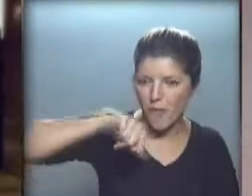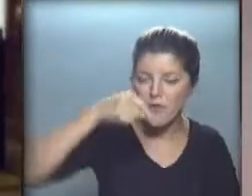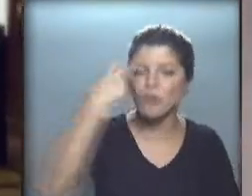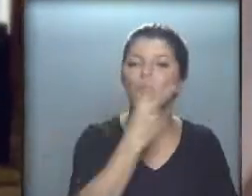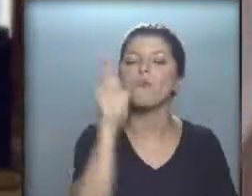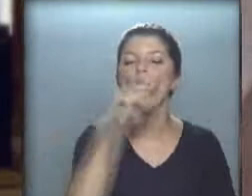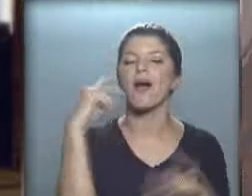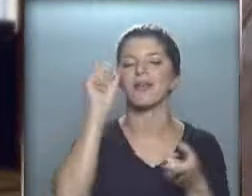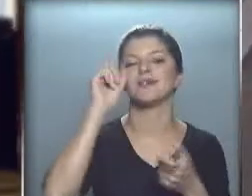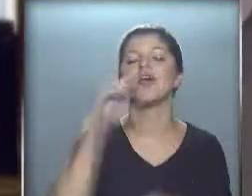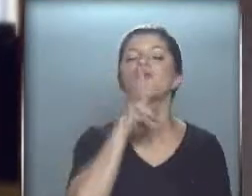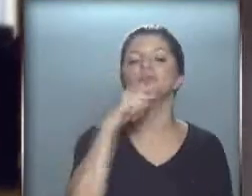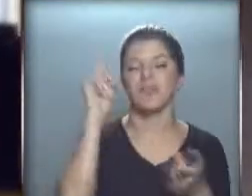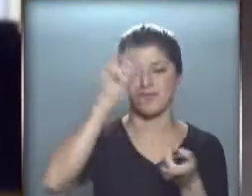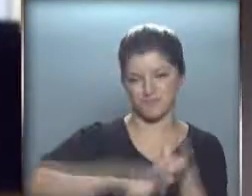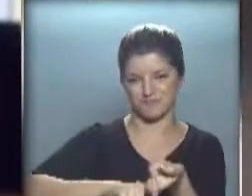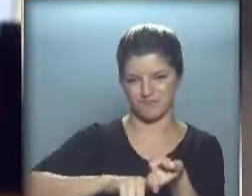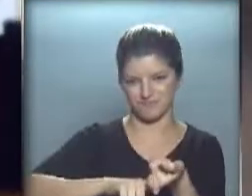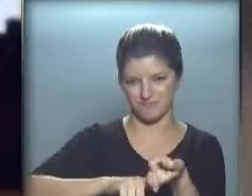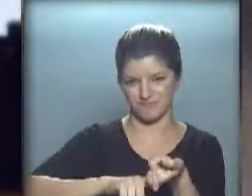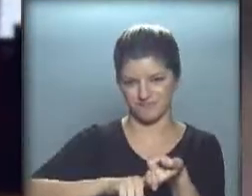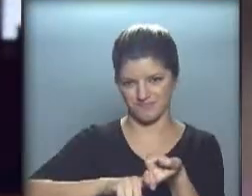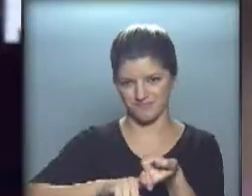se casaron hoy en Buenos Aires.